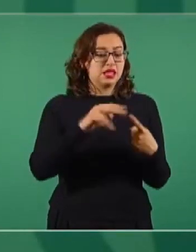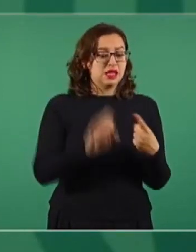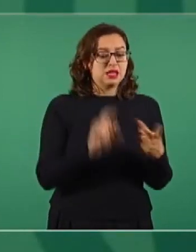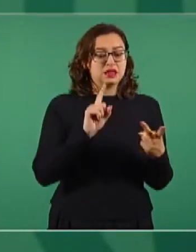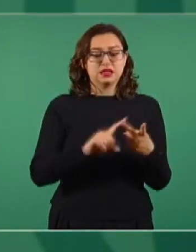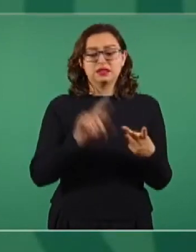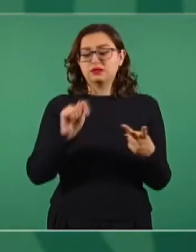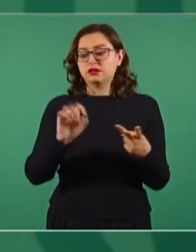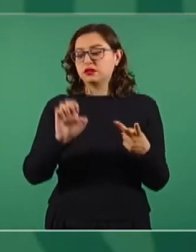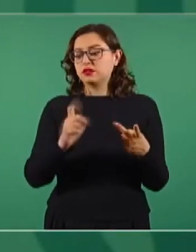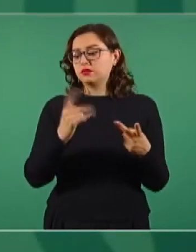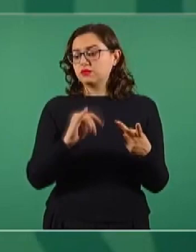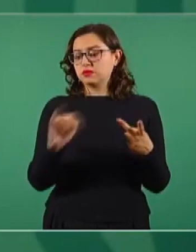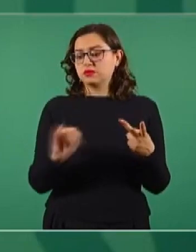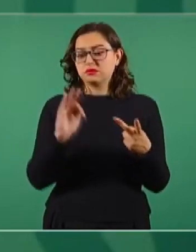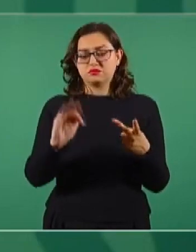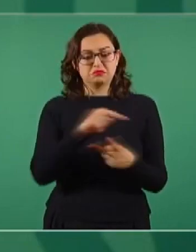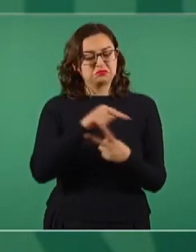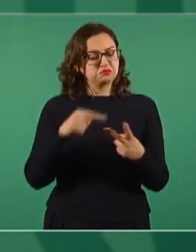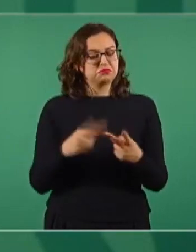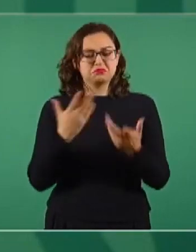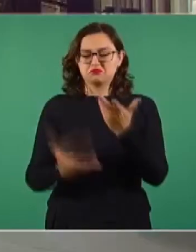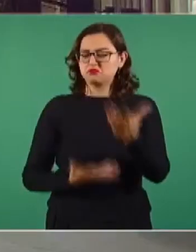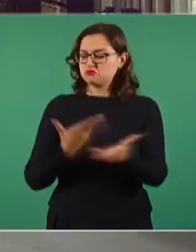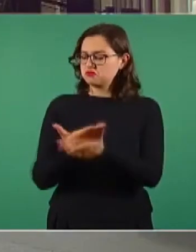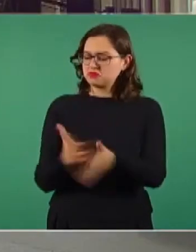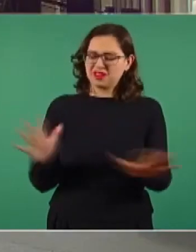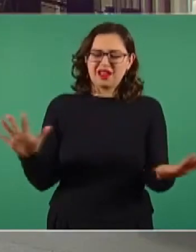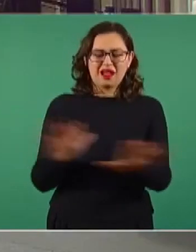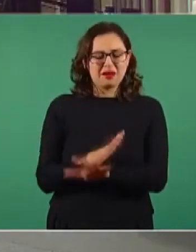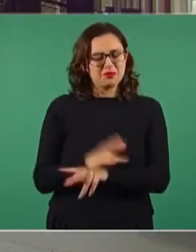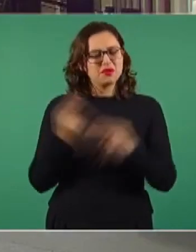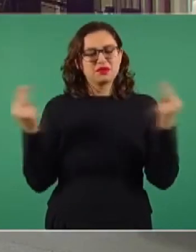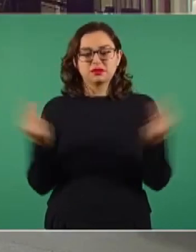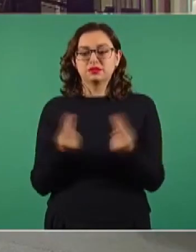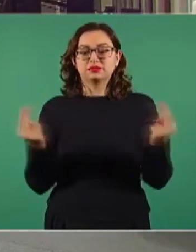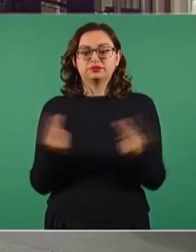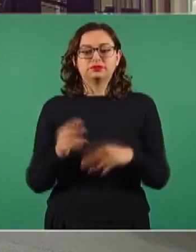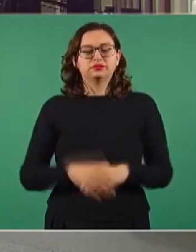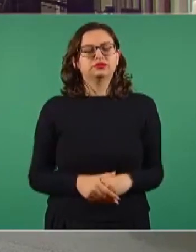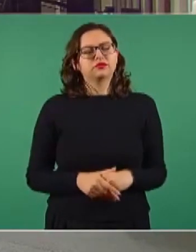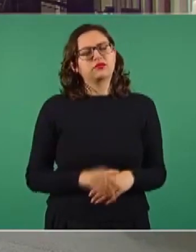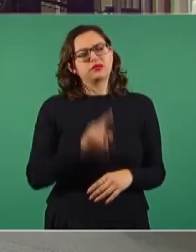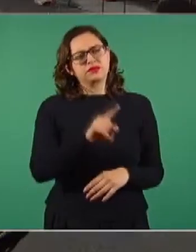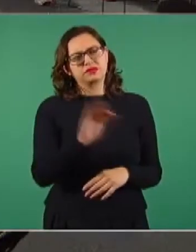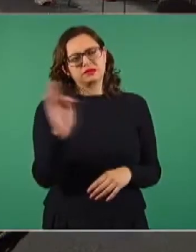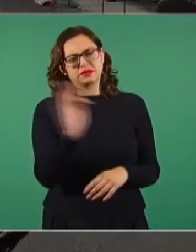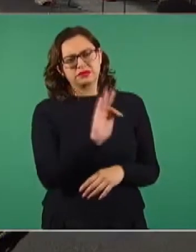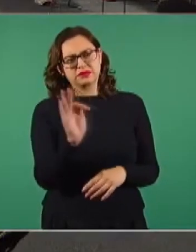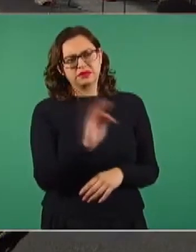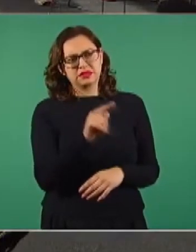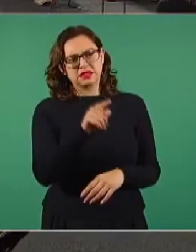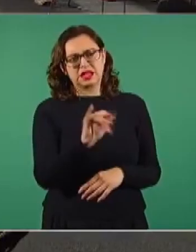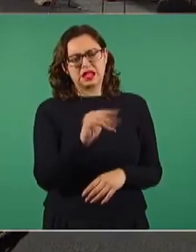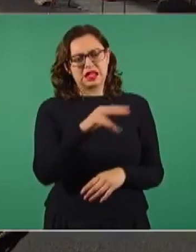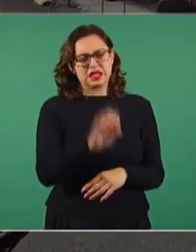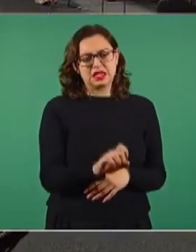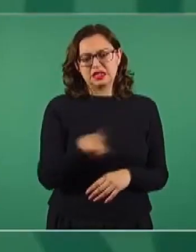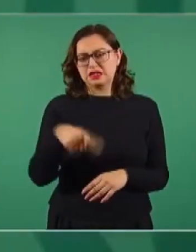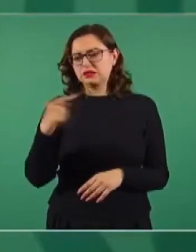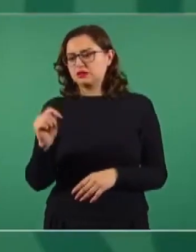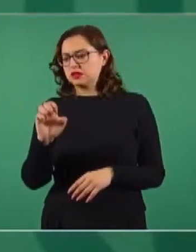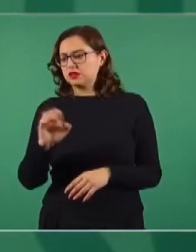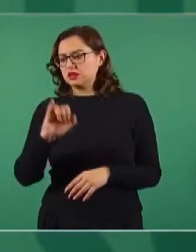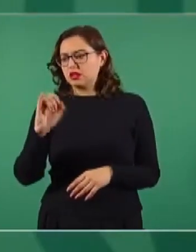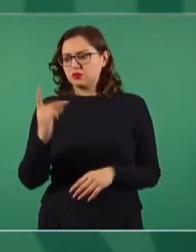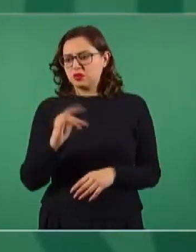Tribunal Electoral. En la reforma, por ejemplo, usted plantearía el retiro de todos, tanto del INE como del Tribunal. Sí,